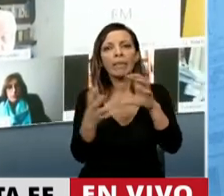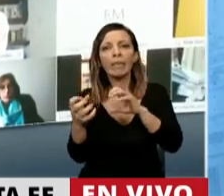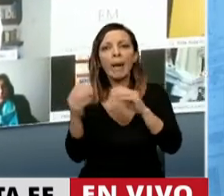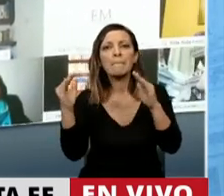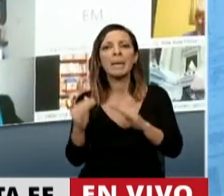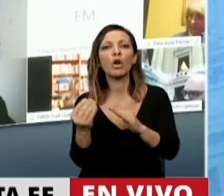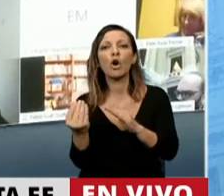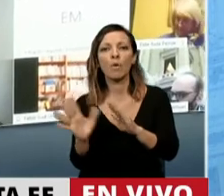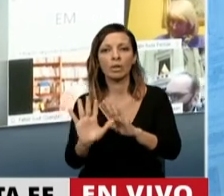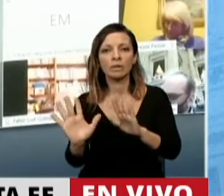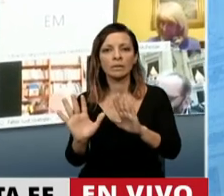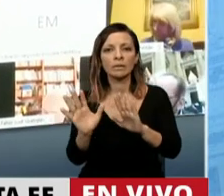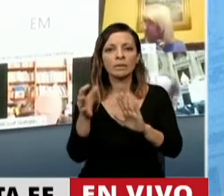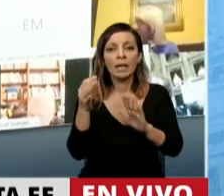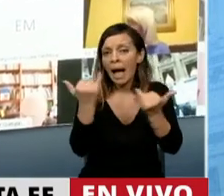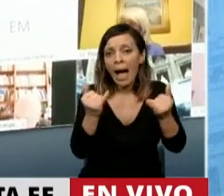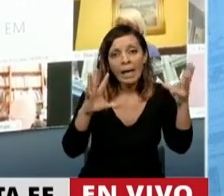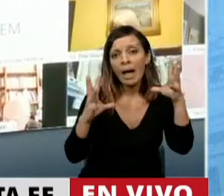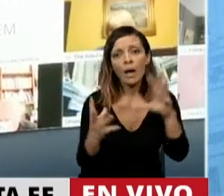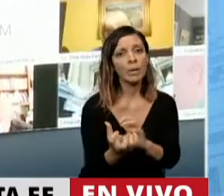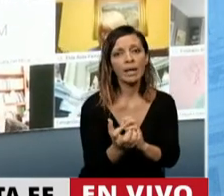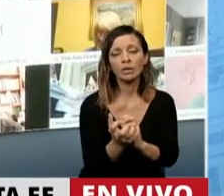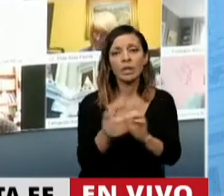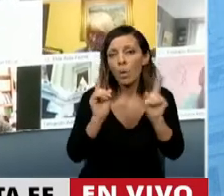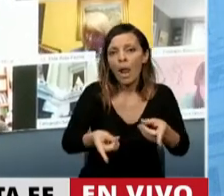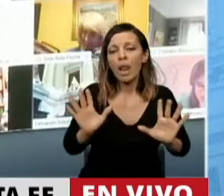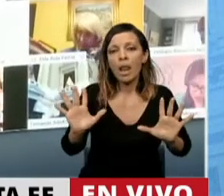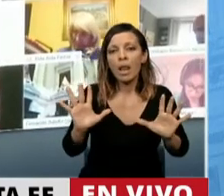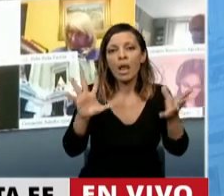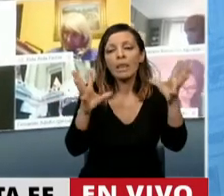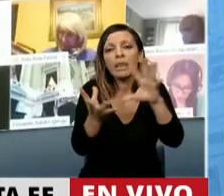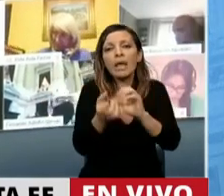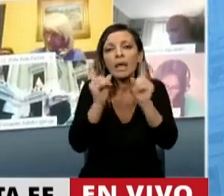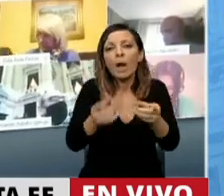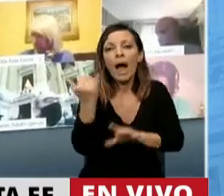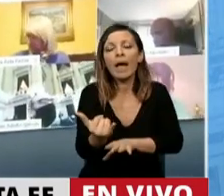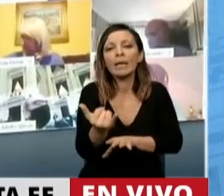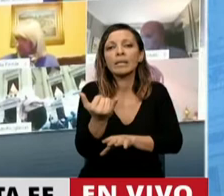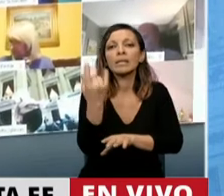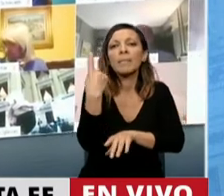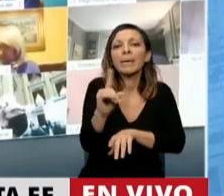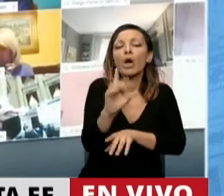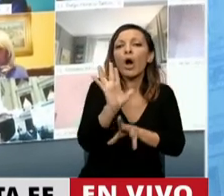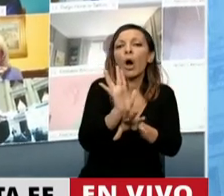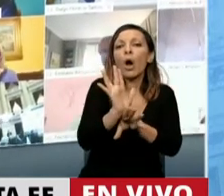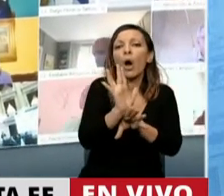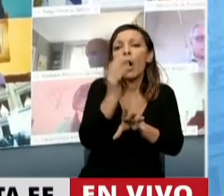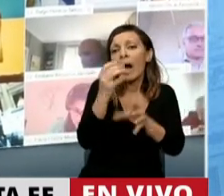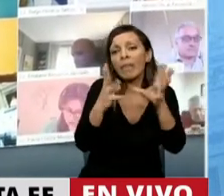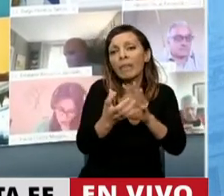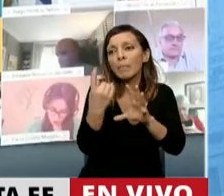Inevitablemente tenemos que reducir hasta donde más podemos el porcentaje de daños que está